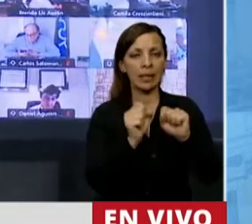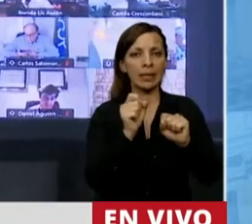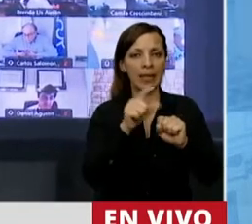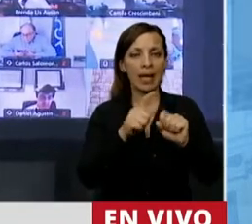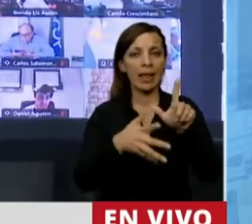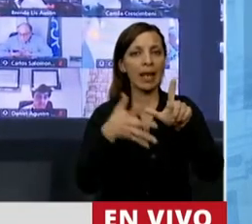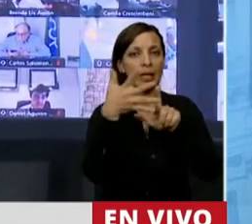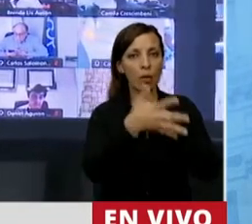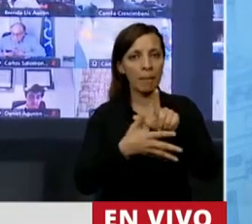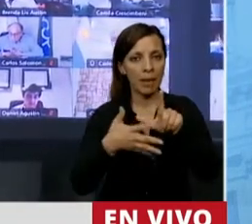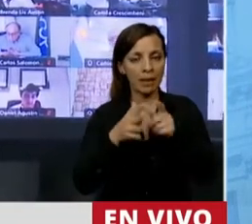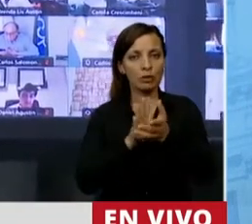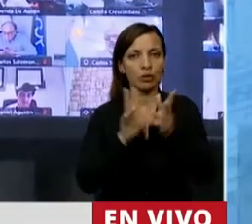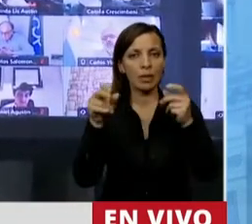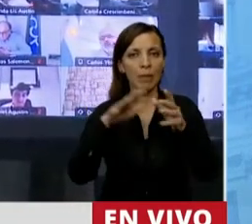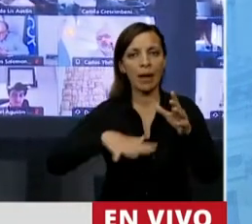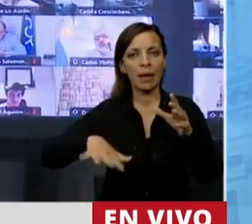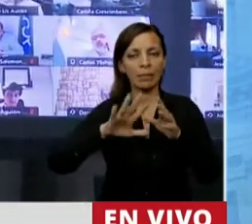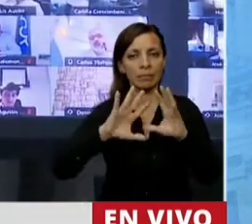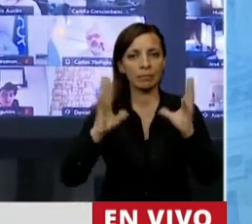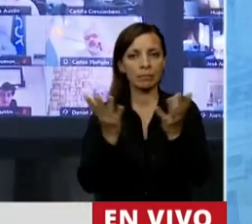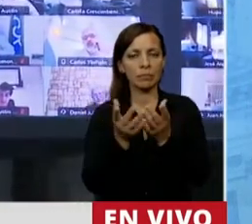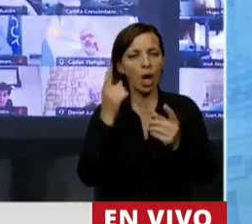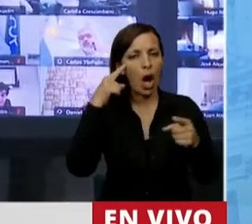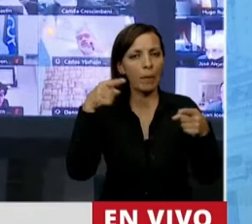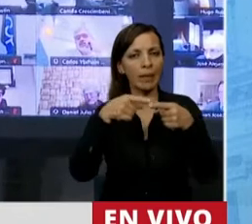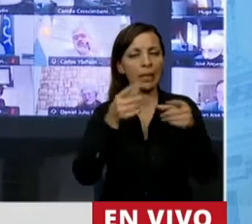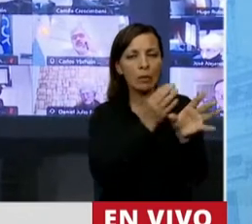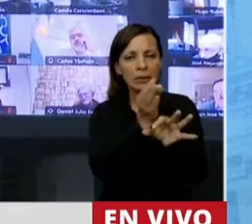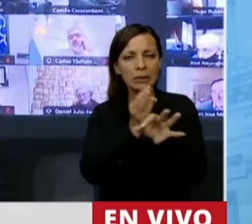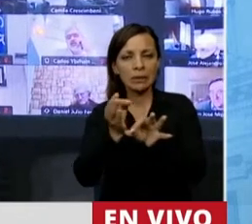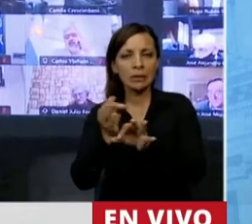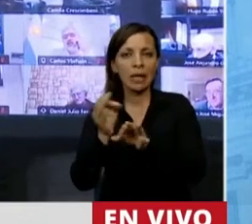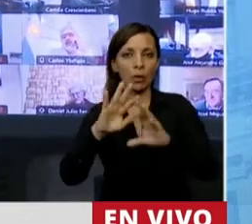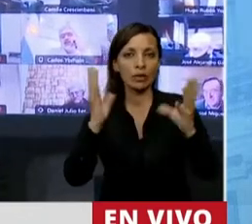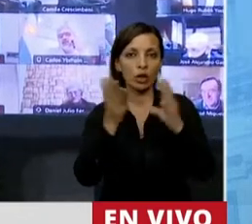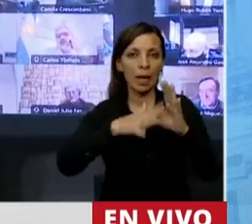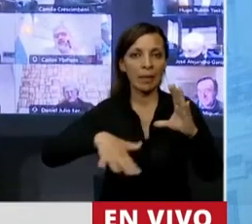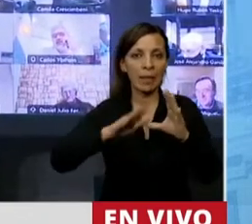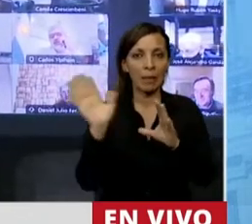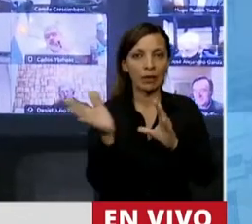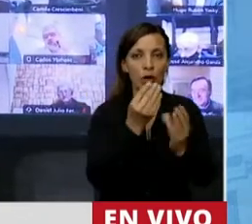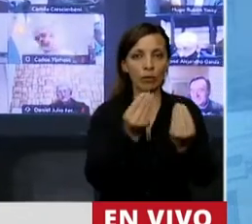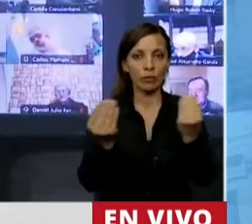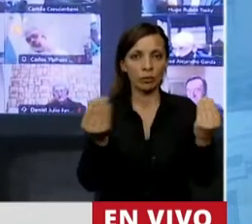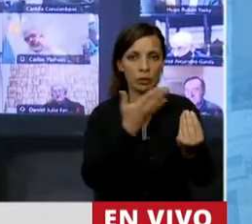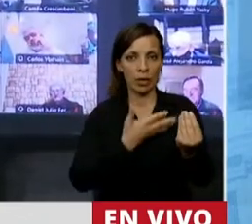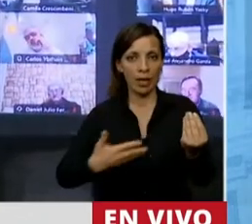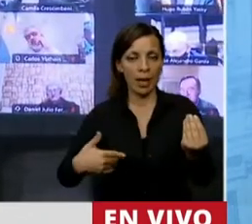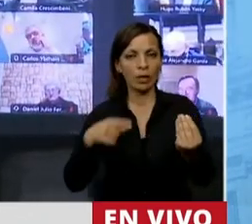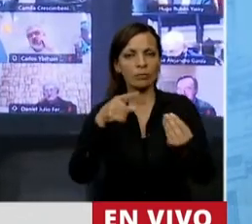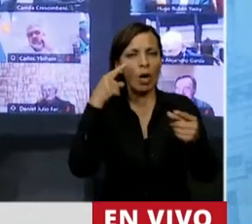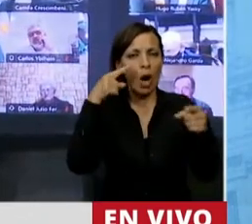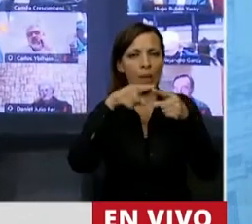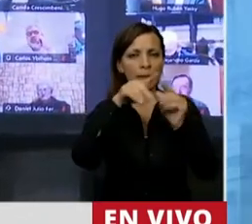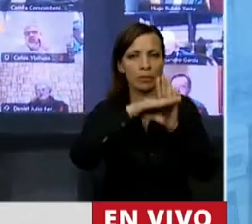Latinoamérica. Con la intención de llevar la educación ambiental a todos los funcionarios públicos, este proyecto basa sus objetivos